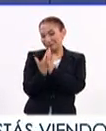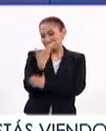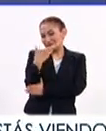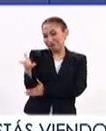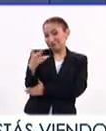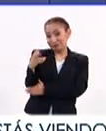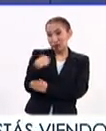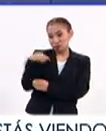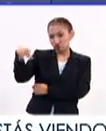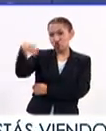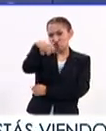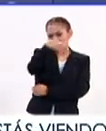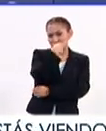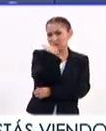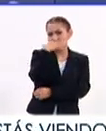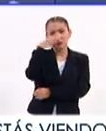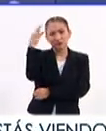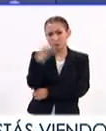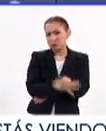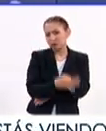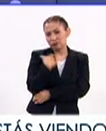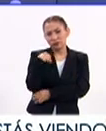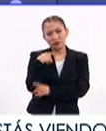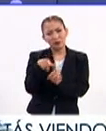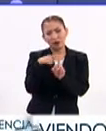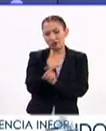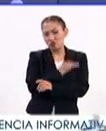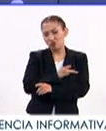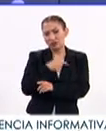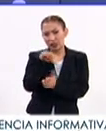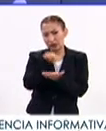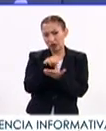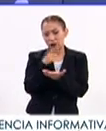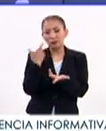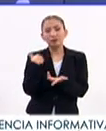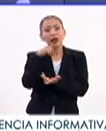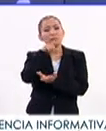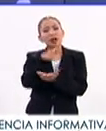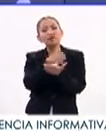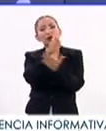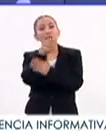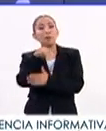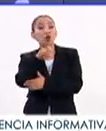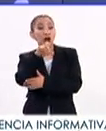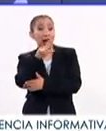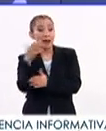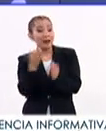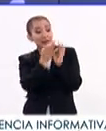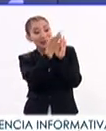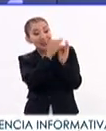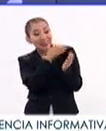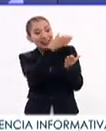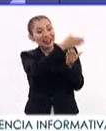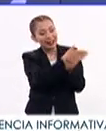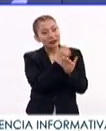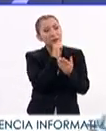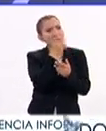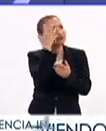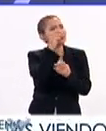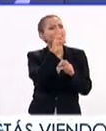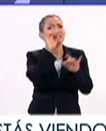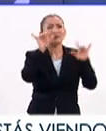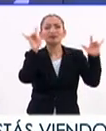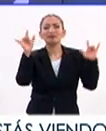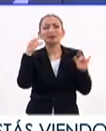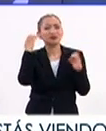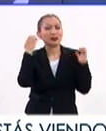restaurante que hay muchos y muy ricos de todos los gustos ahí en el centro histórico. Y después irse al MUNAL, al Museo Nacional de Arte, que también tiene una